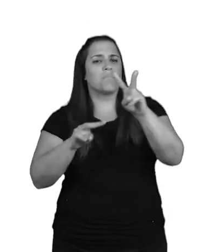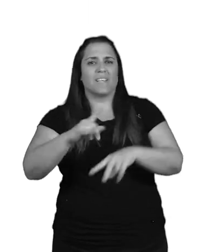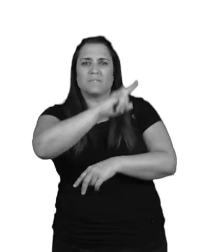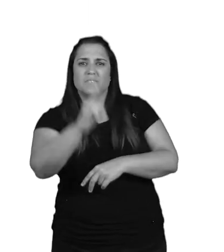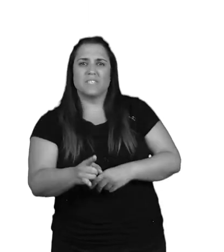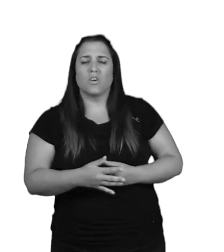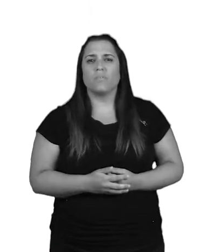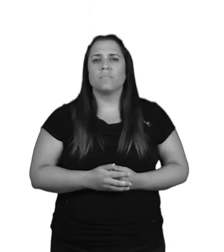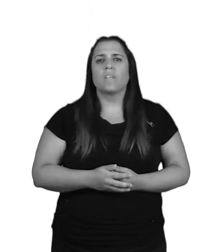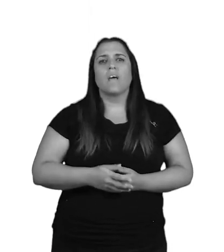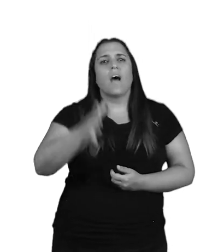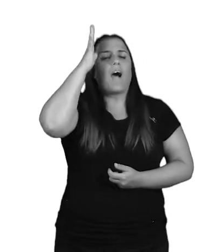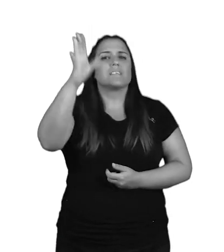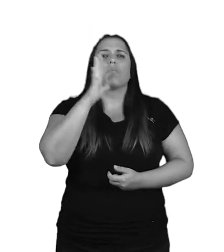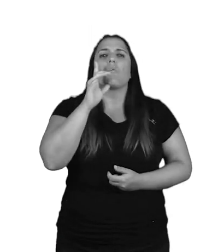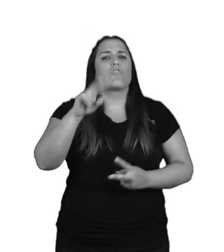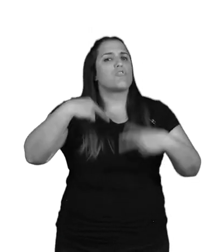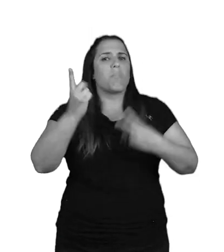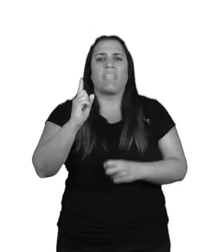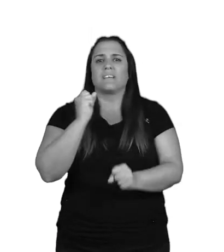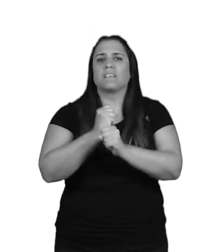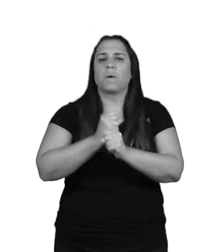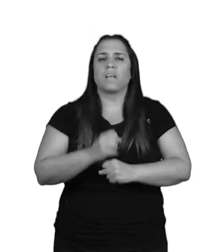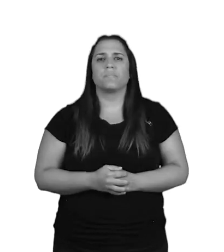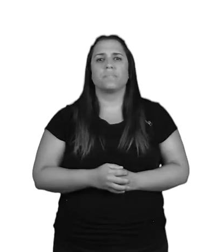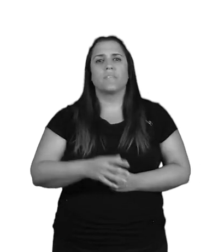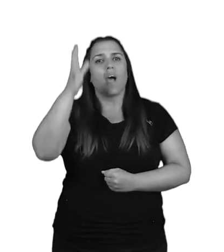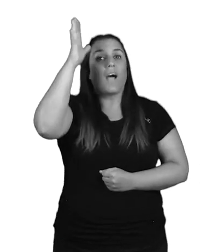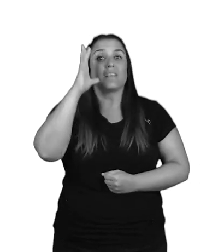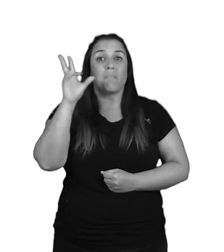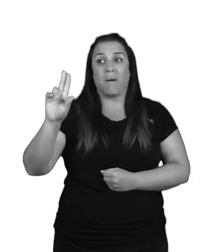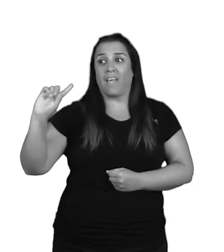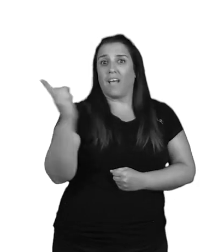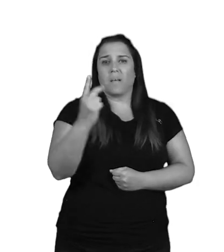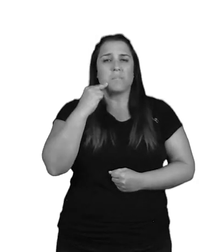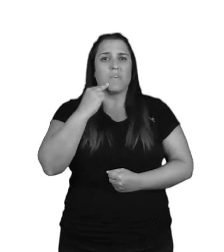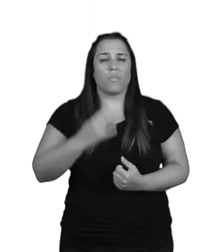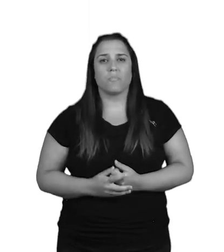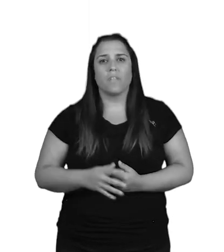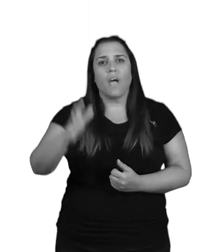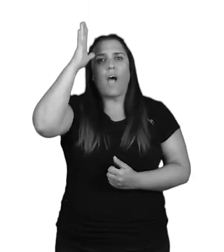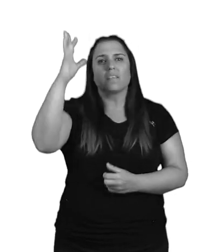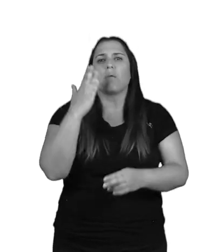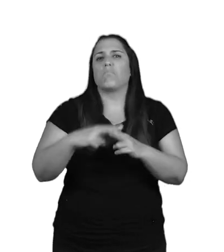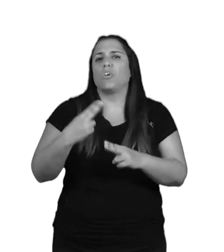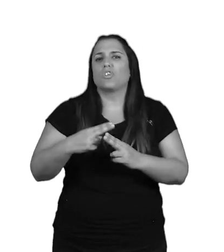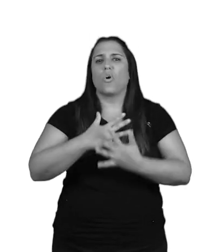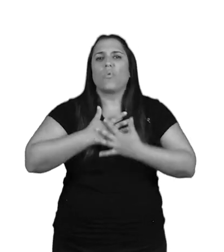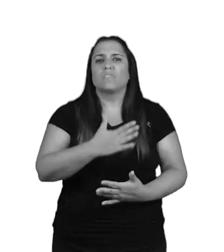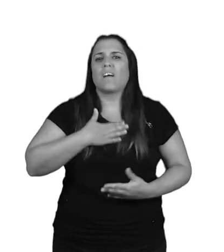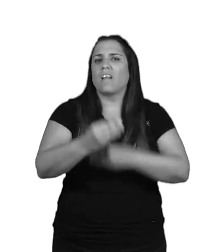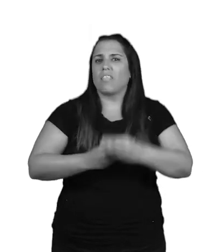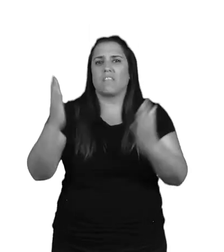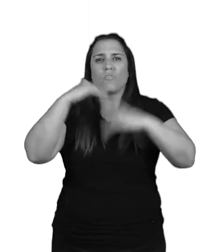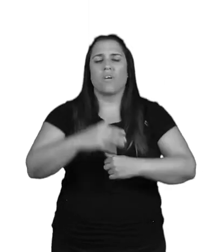te fijes en el físico. Harta de que no me dejes tener un empleo. Harta de tener miedo de mi mareja. Harta de la falta de voluntad